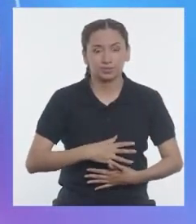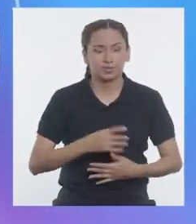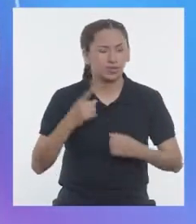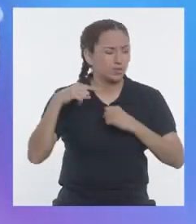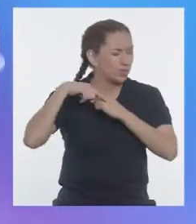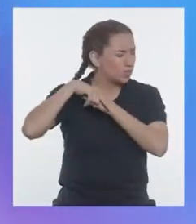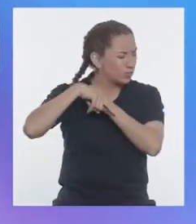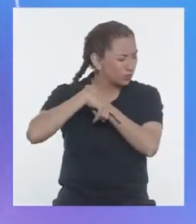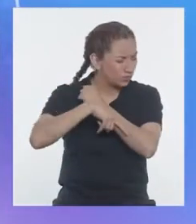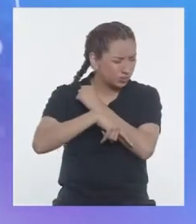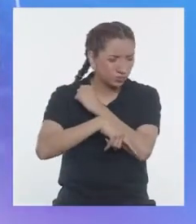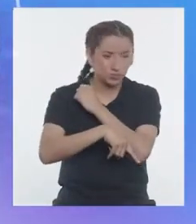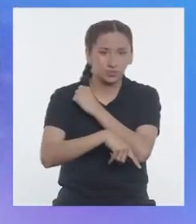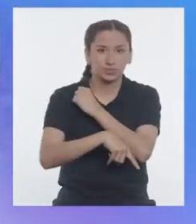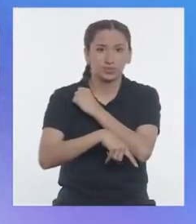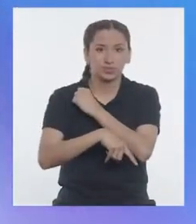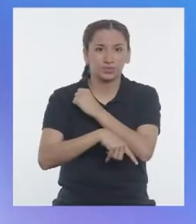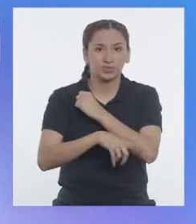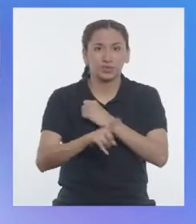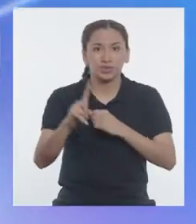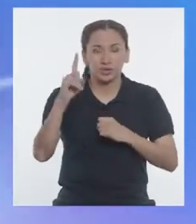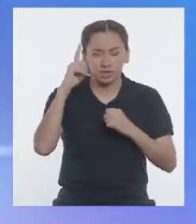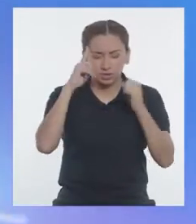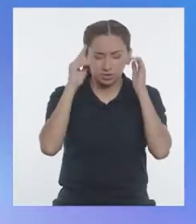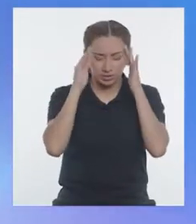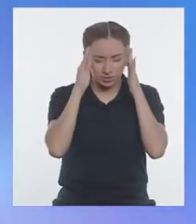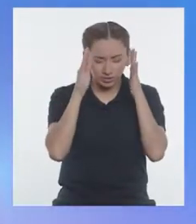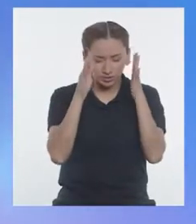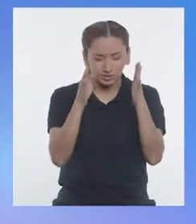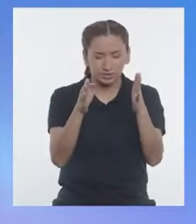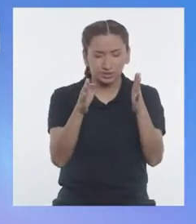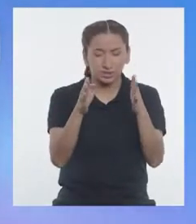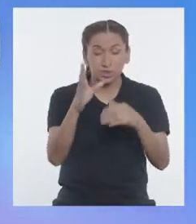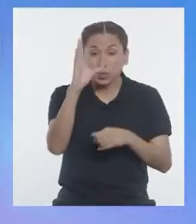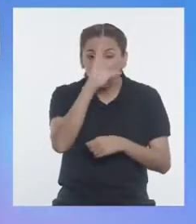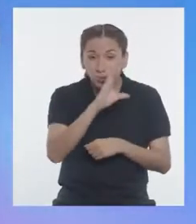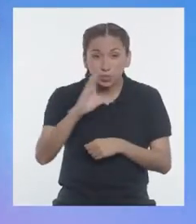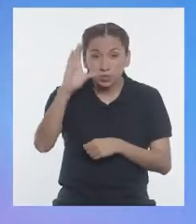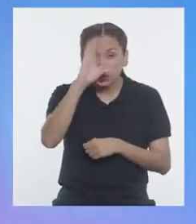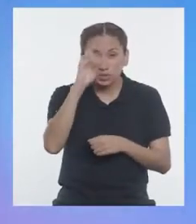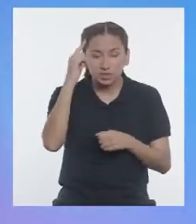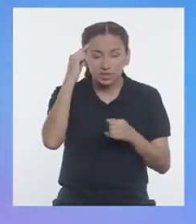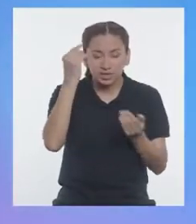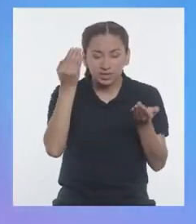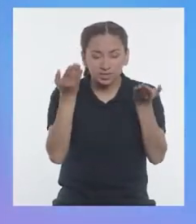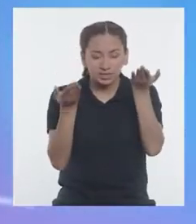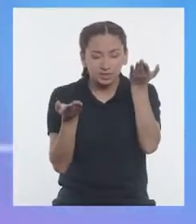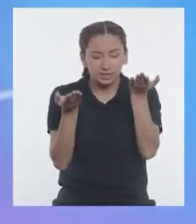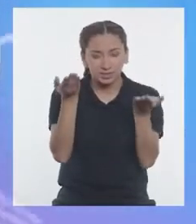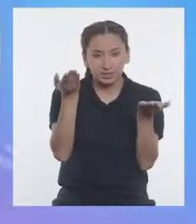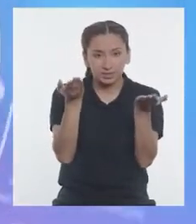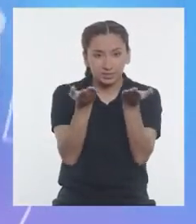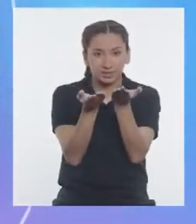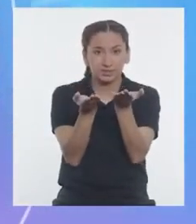Respirar profundo. Concéntrate. Busca tus equilibrios.